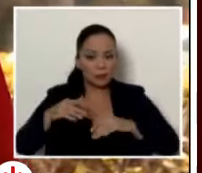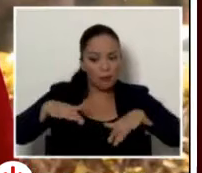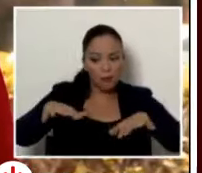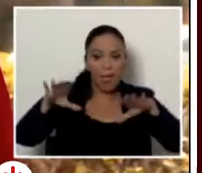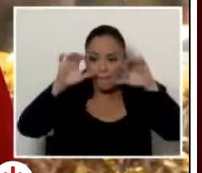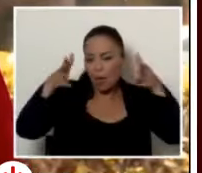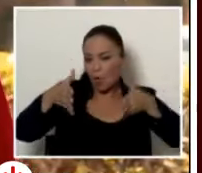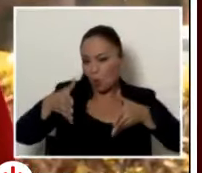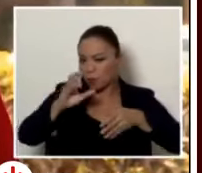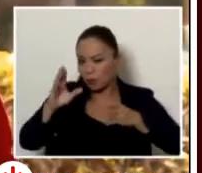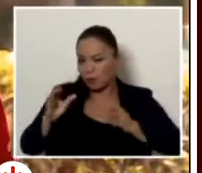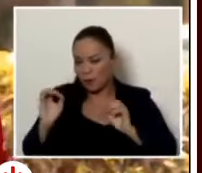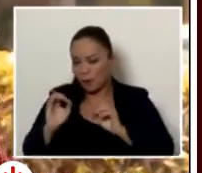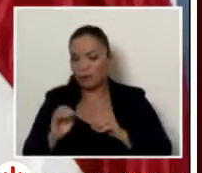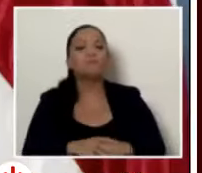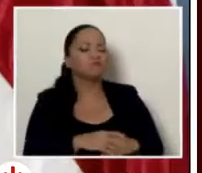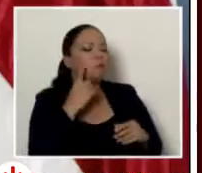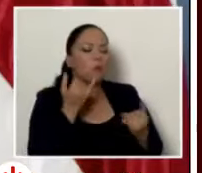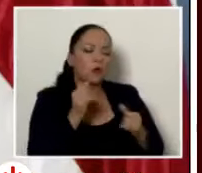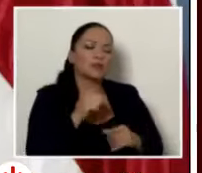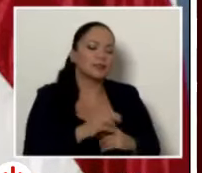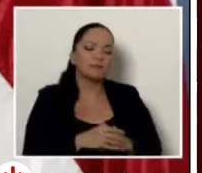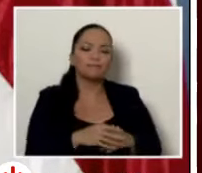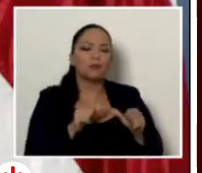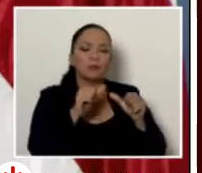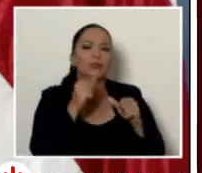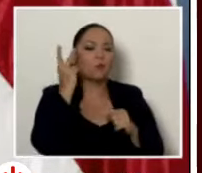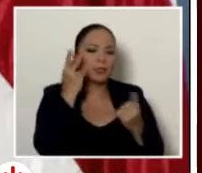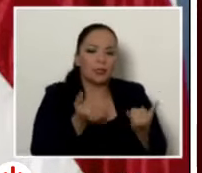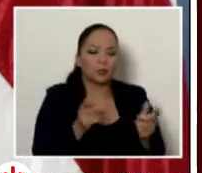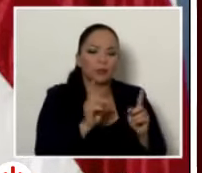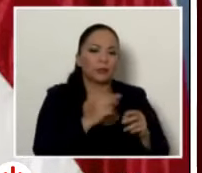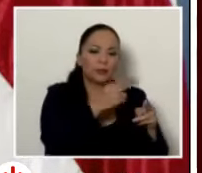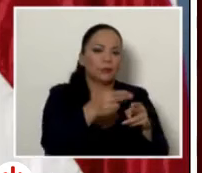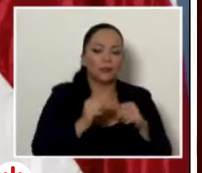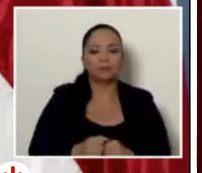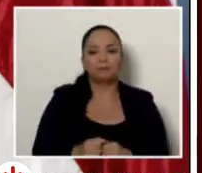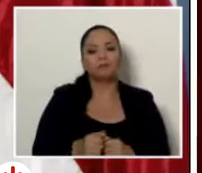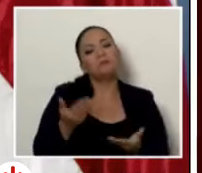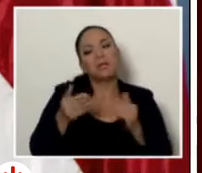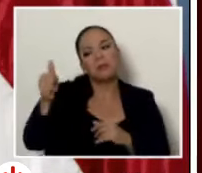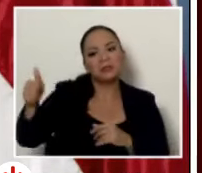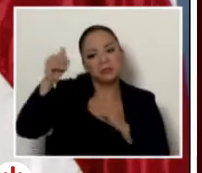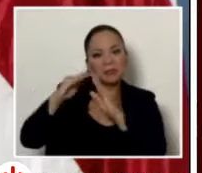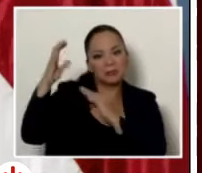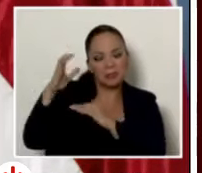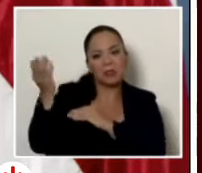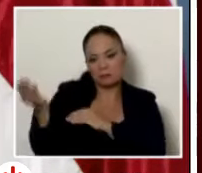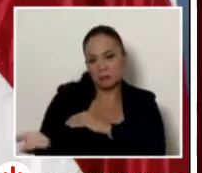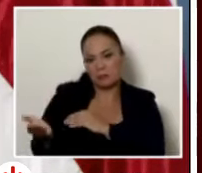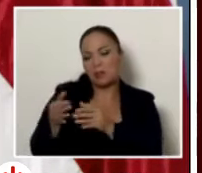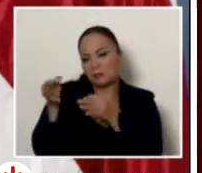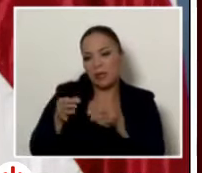piensa hacer usted? por ahora sí continuaremos la política actual tal vez el canciller pueda ampliar él es un doctor en derecho